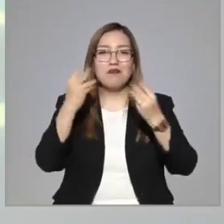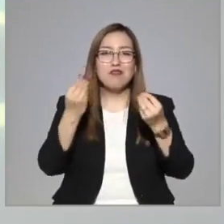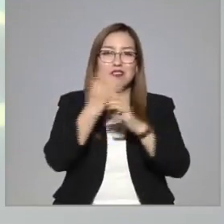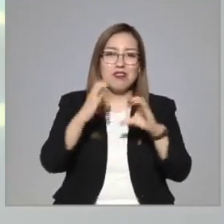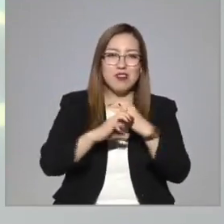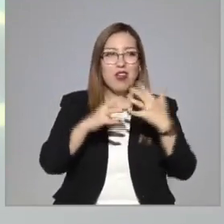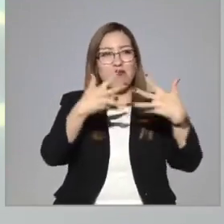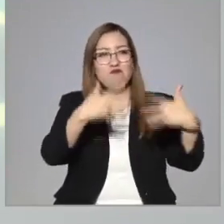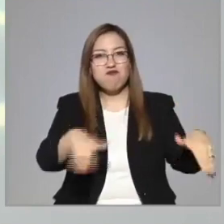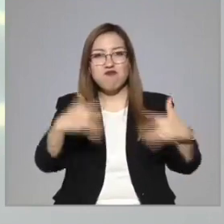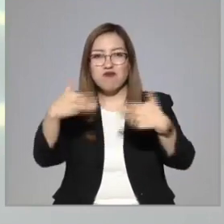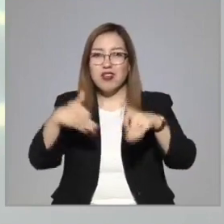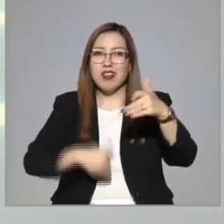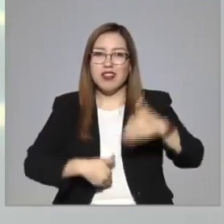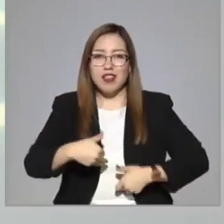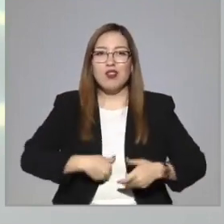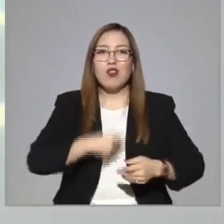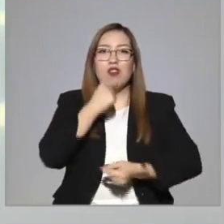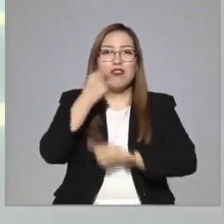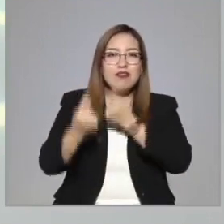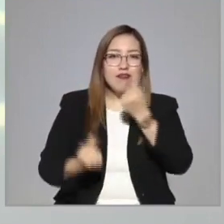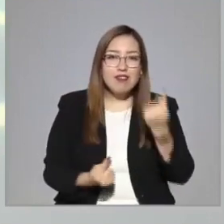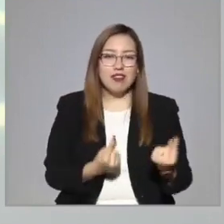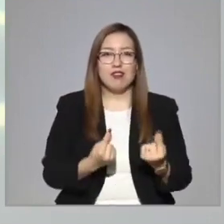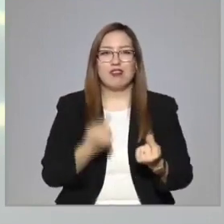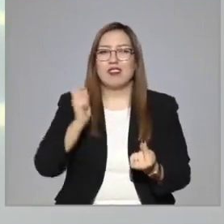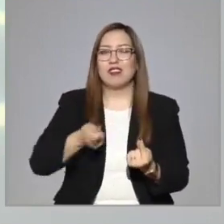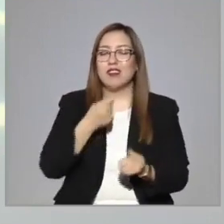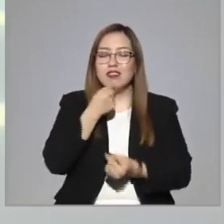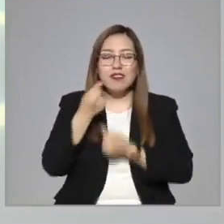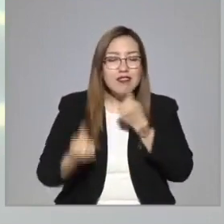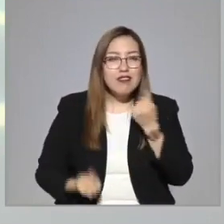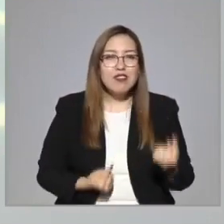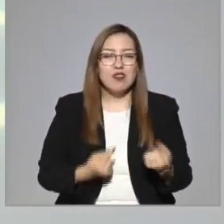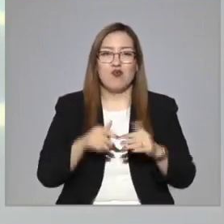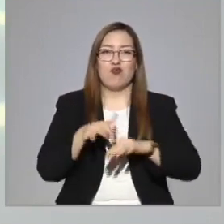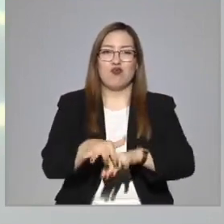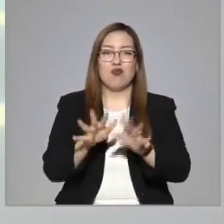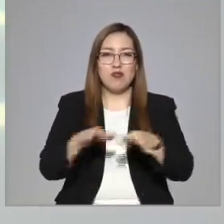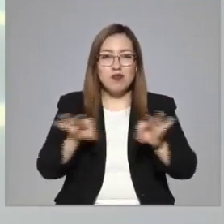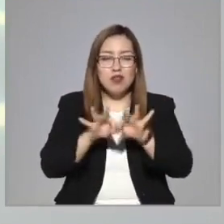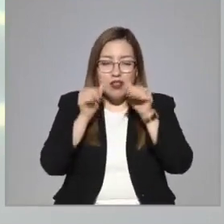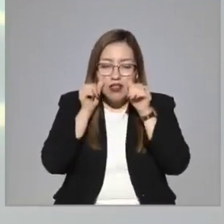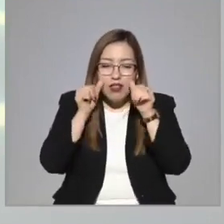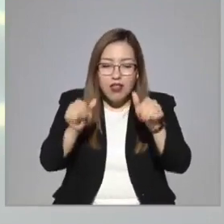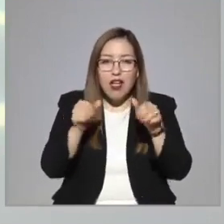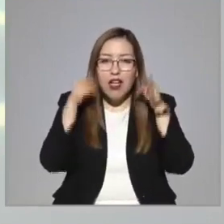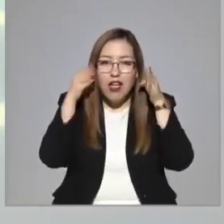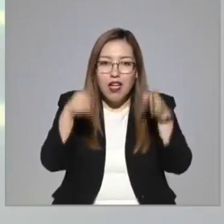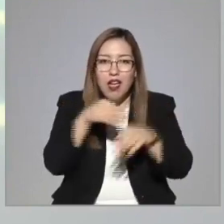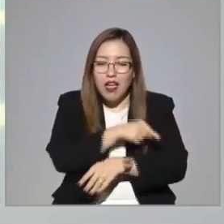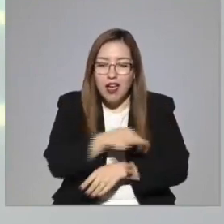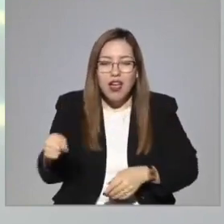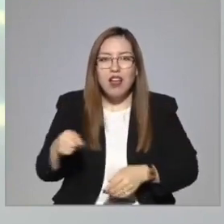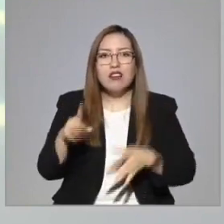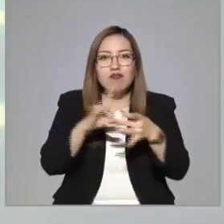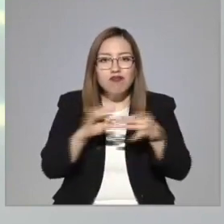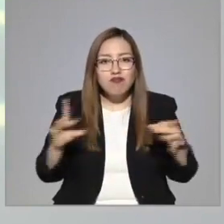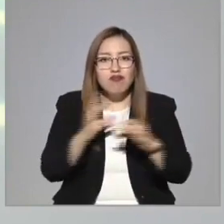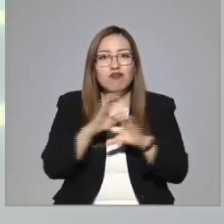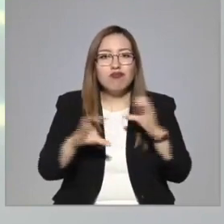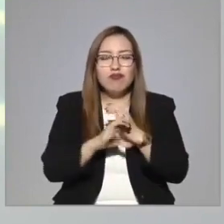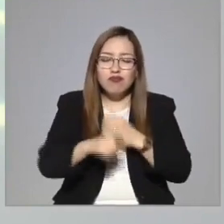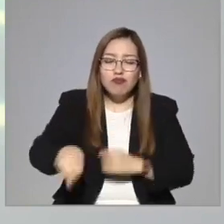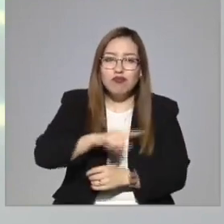teatro, de teatro para infancias inteligentes. Este teatro que no subestima al público más pequeño, sino por el contrario. Le habla de cosas que